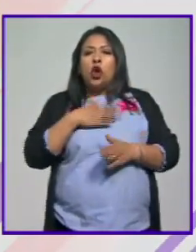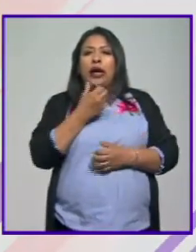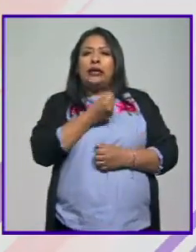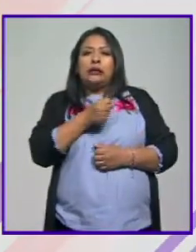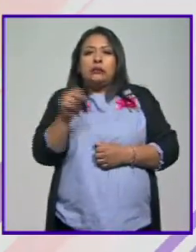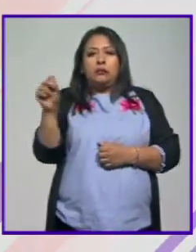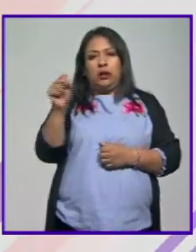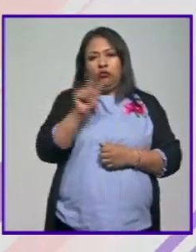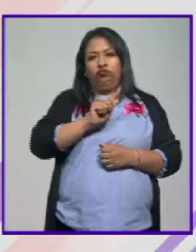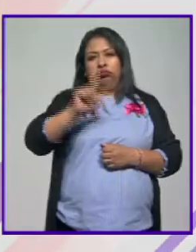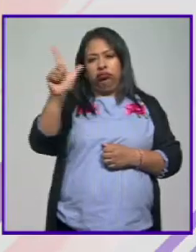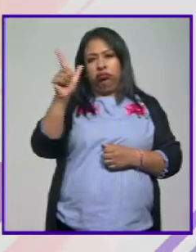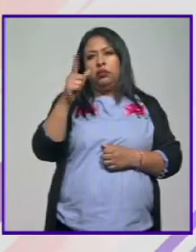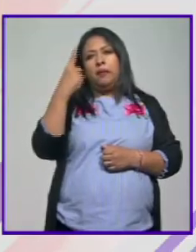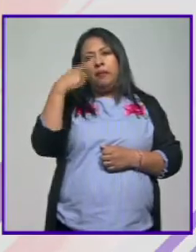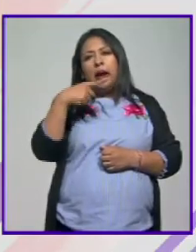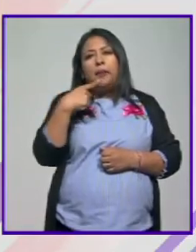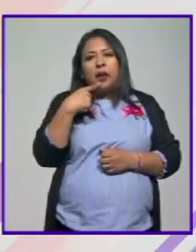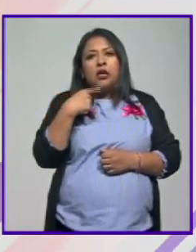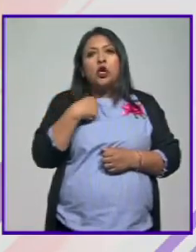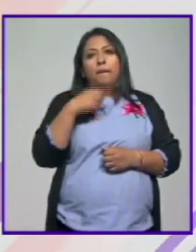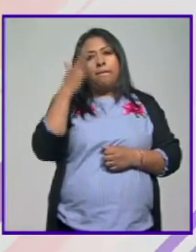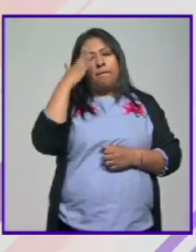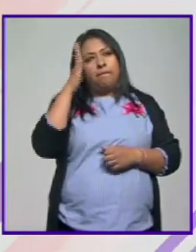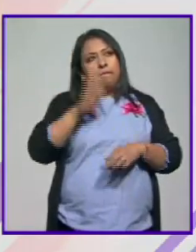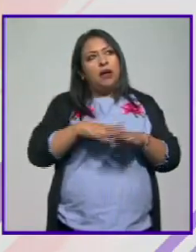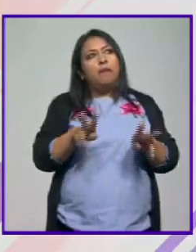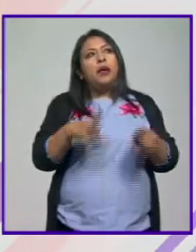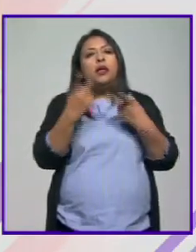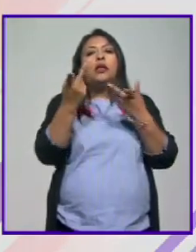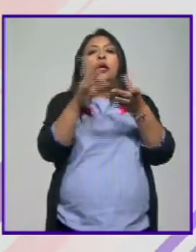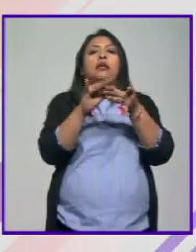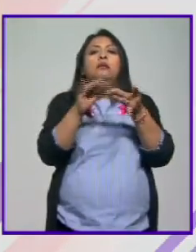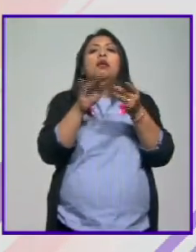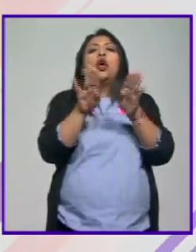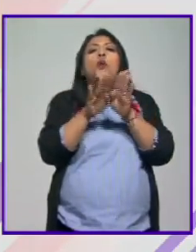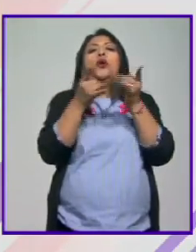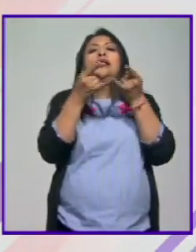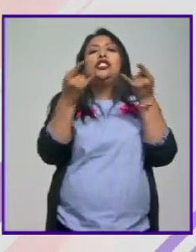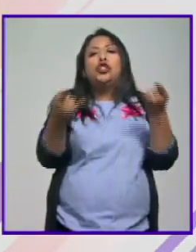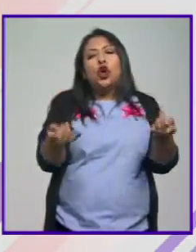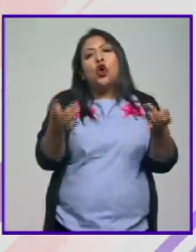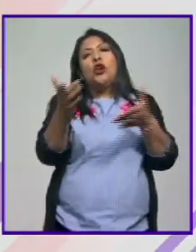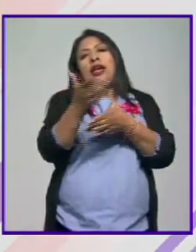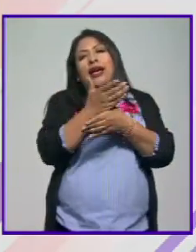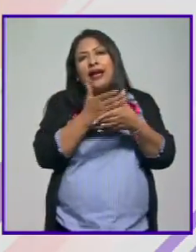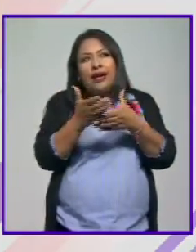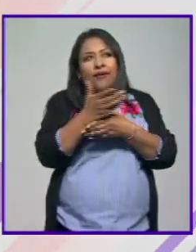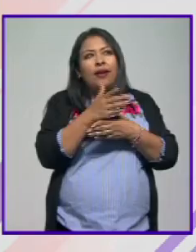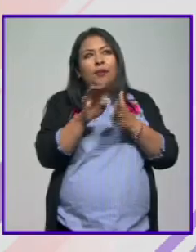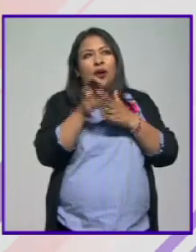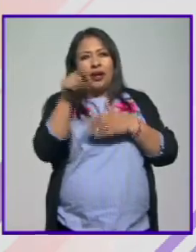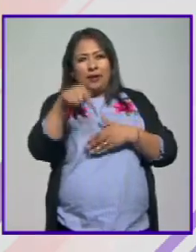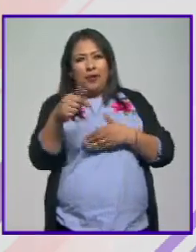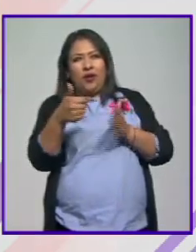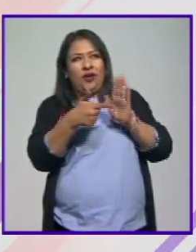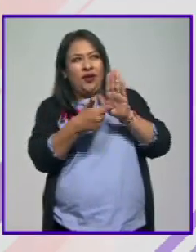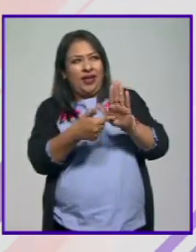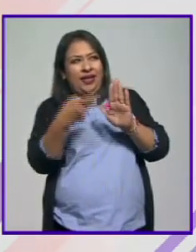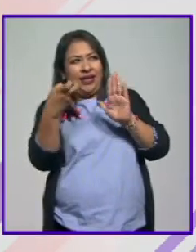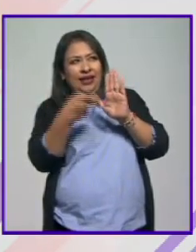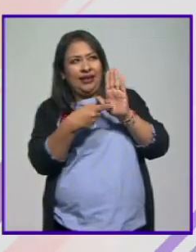que es además el principal vendedor el que tiene que platicarnos de dónde viene es como en esto que traje aquí al programa